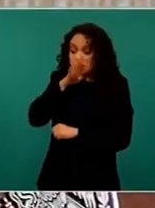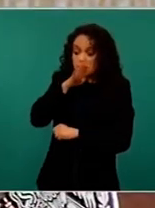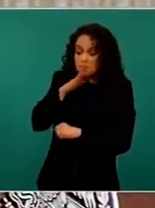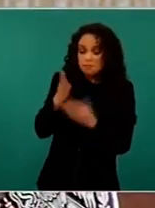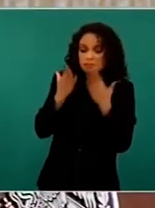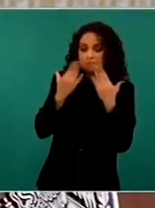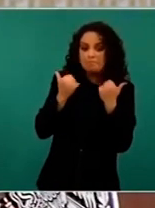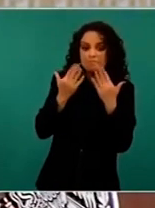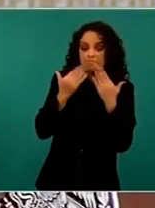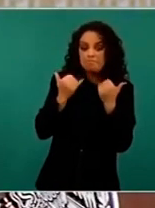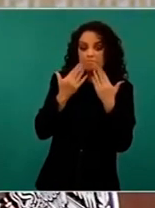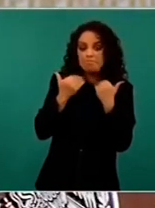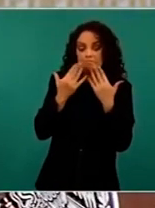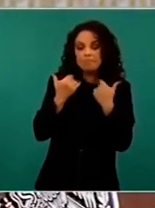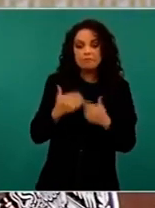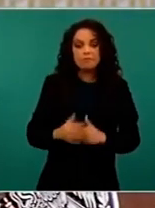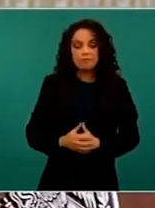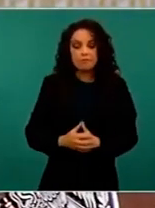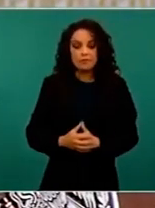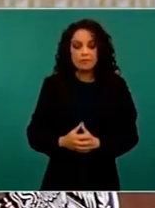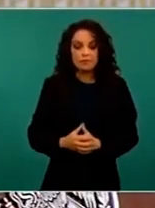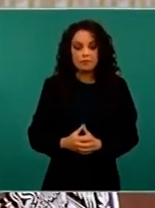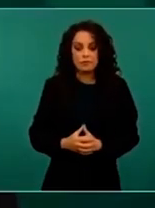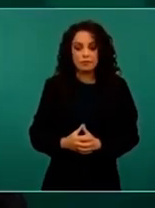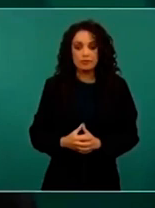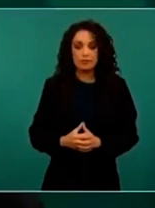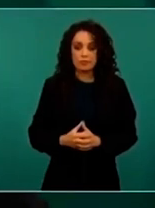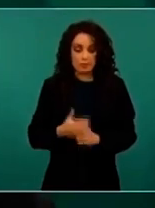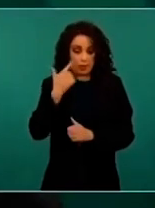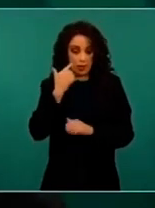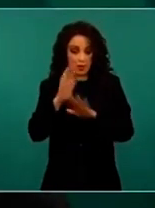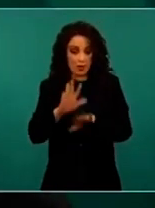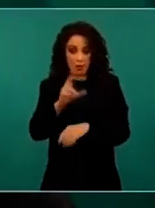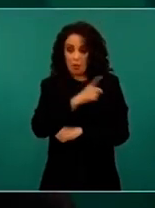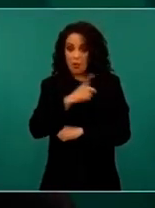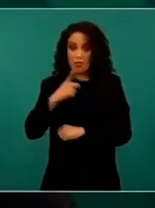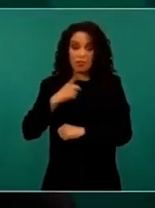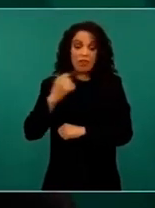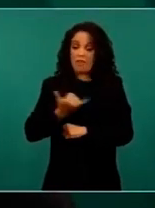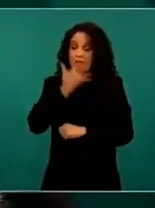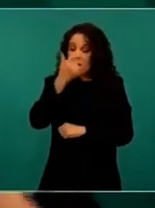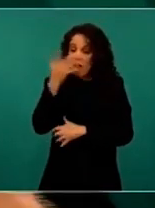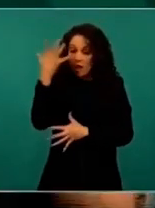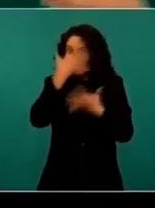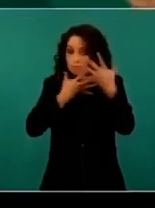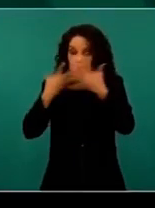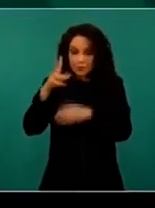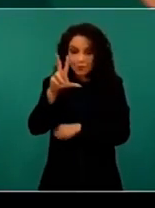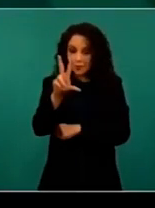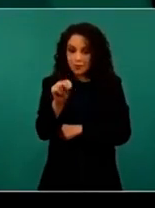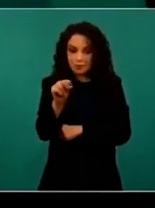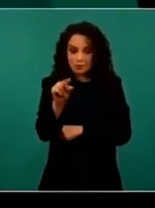Entonces, no hay que equivocarse y estar